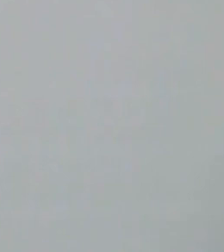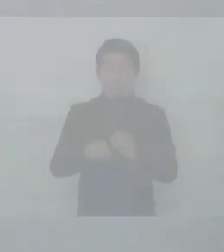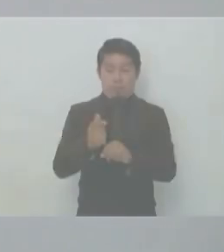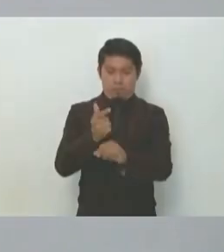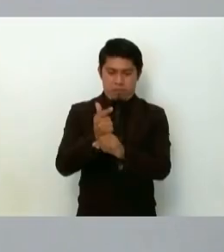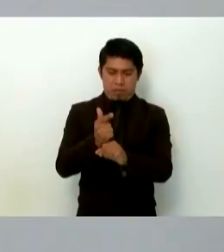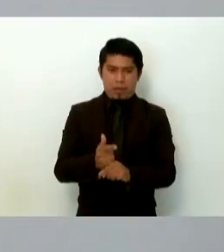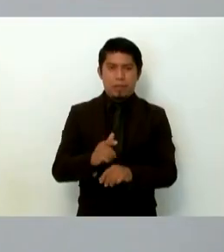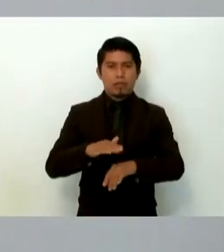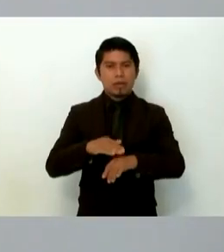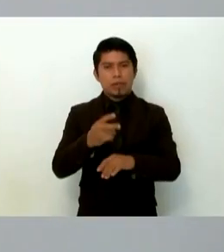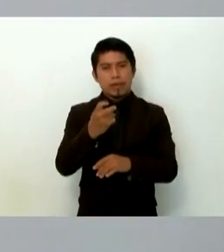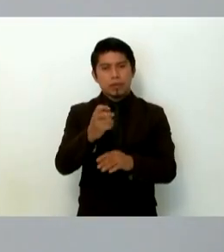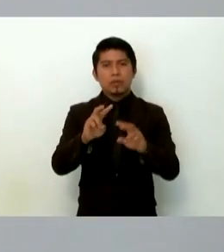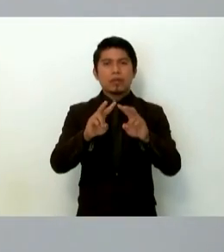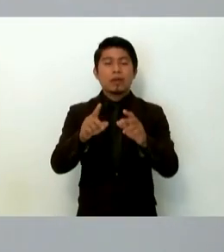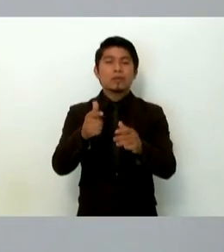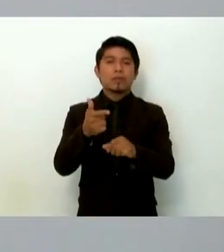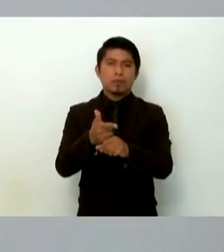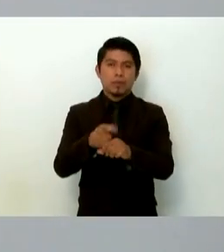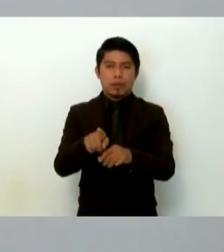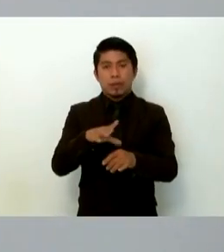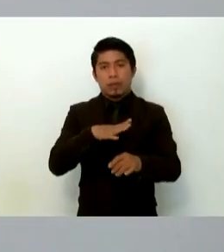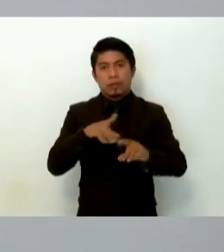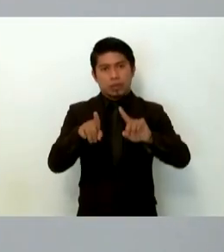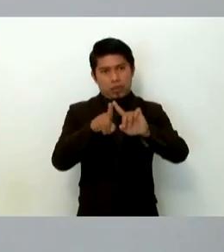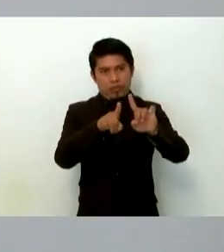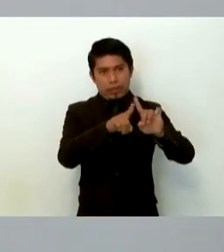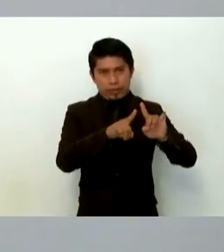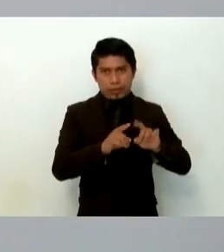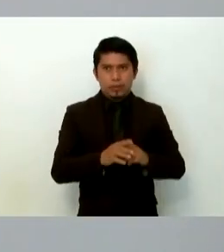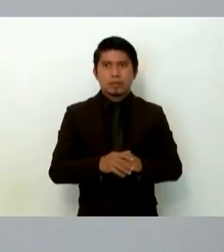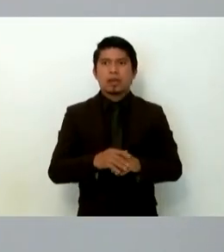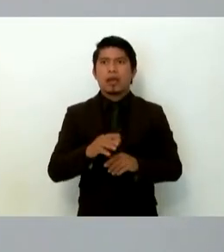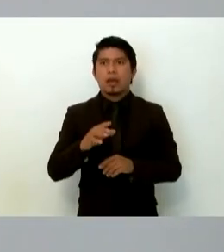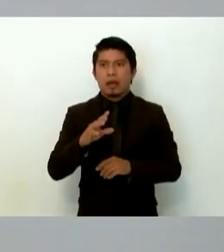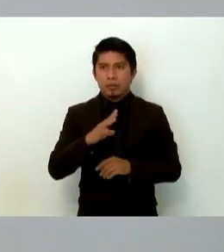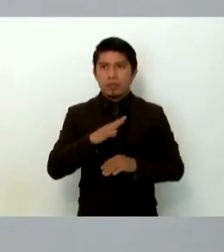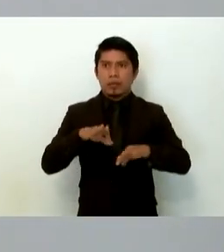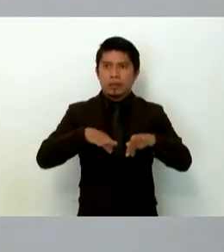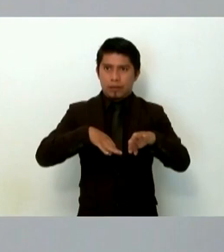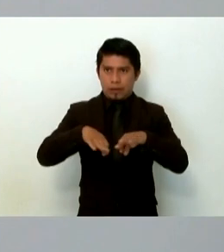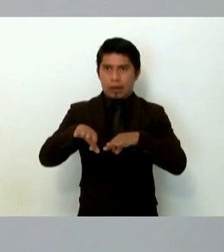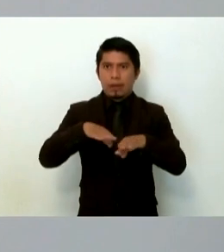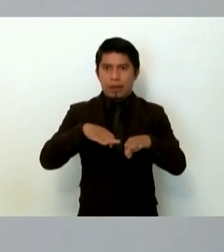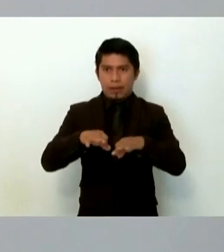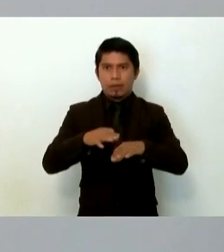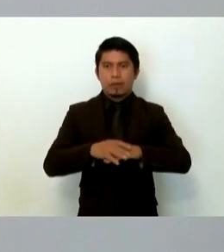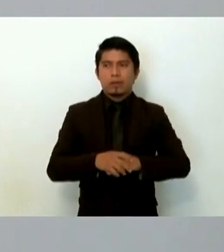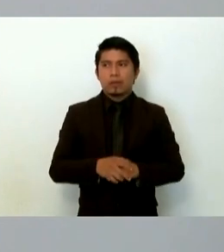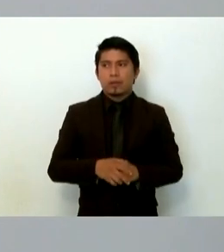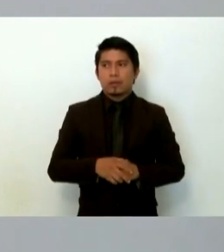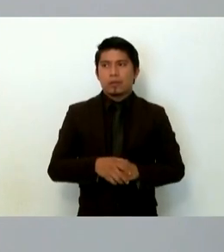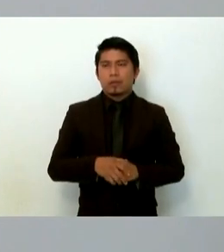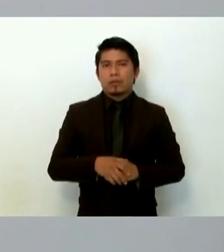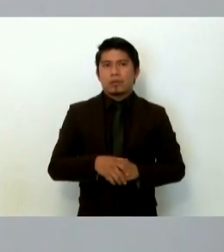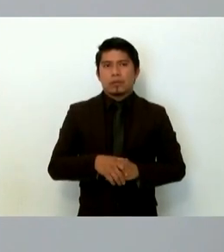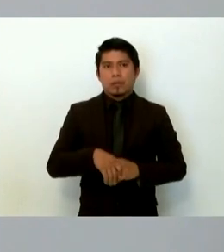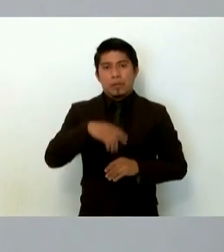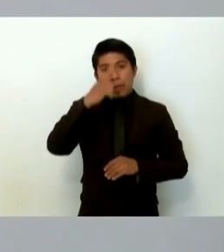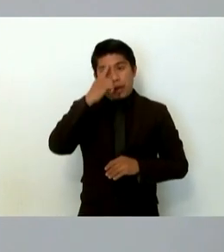hallazgos más allá de los que hemos encontrado directamente hemos trabajado para